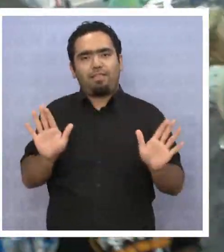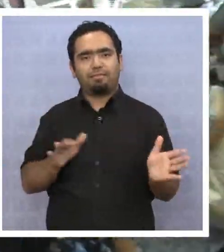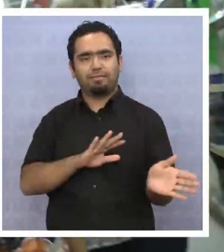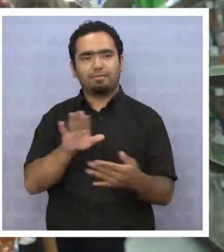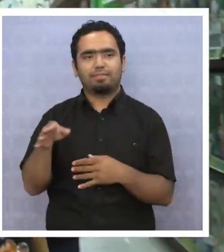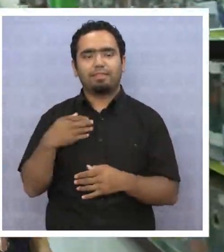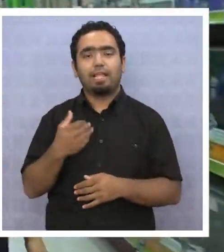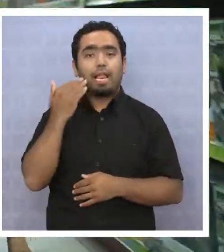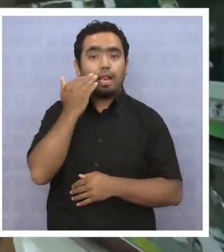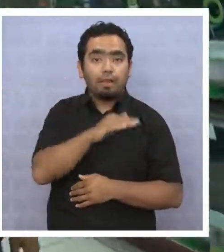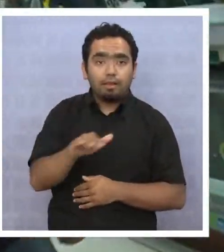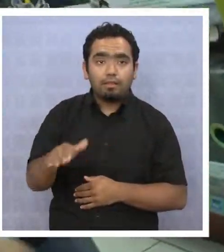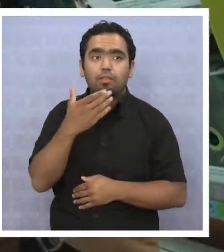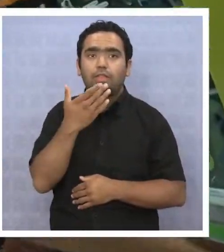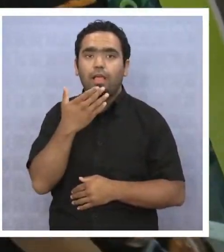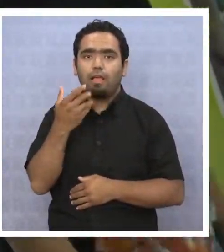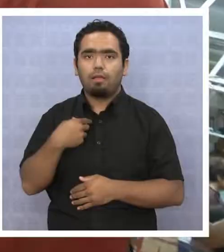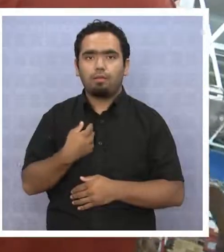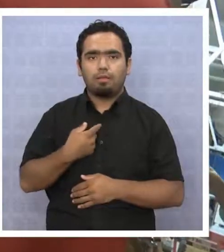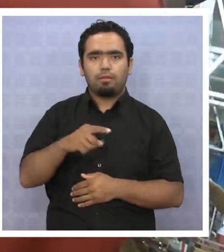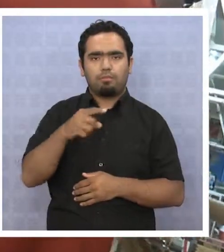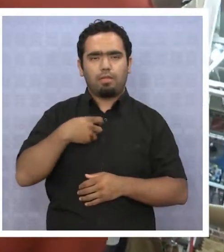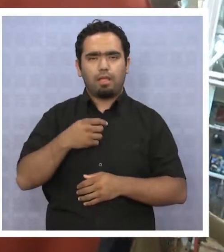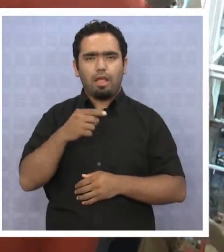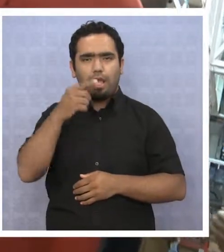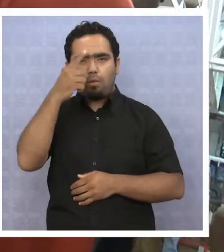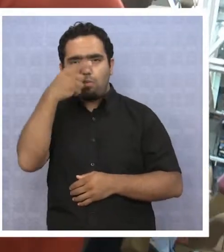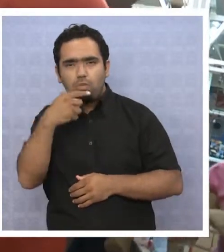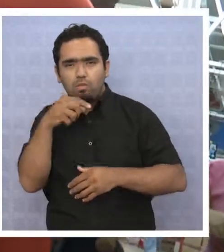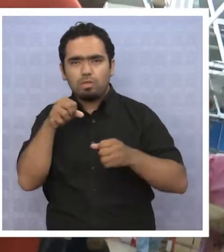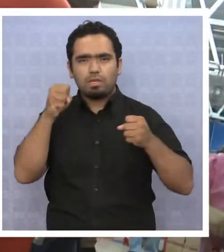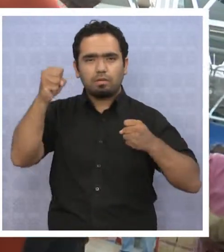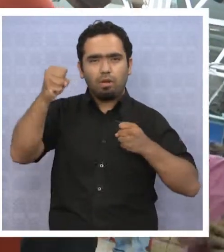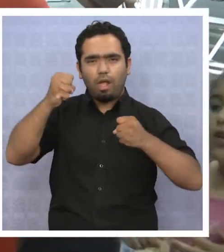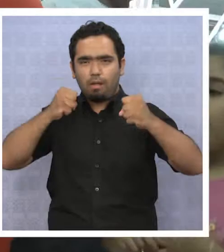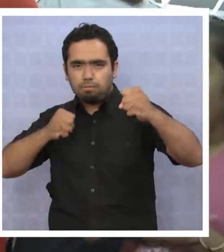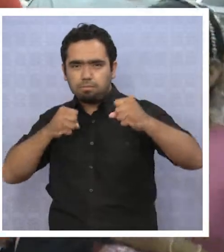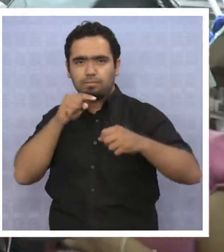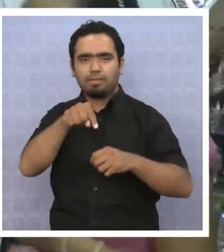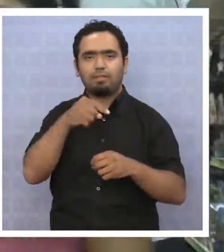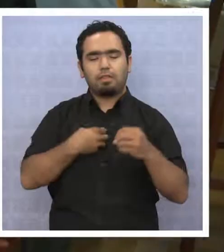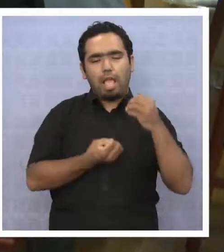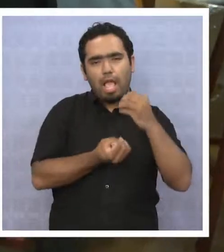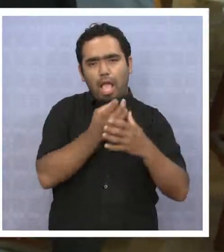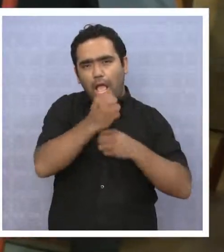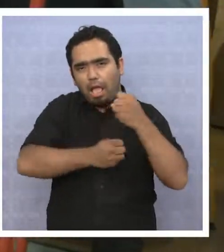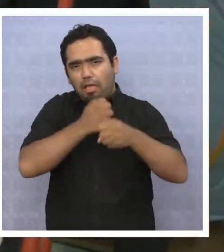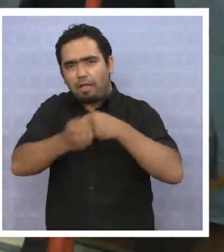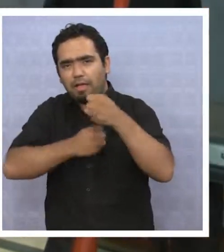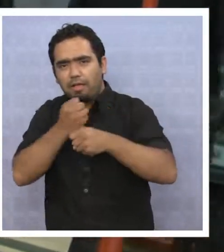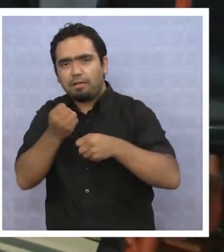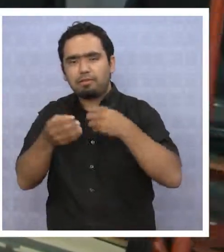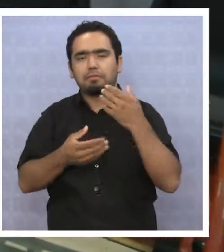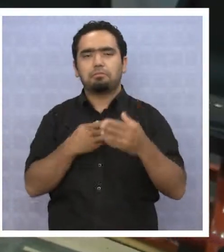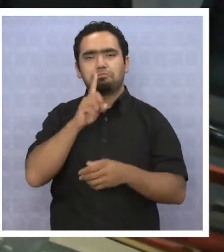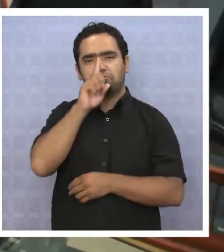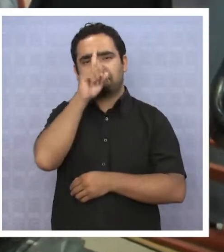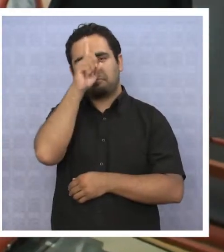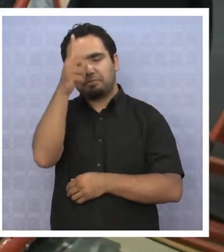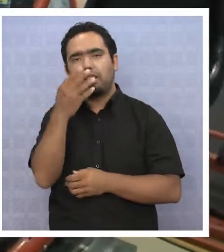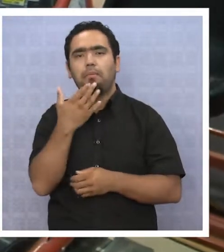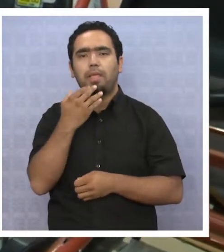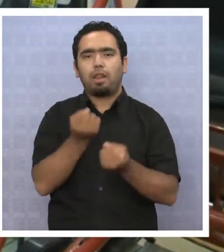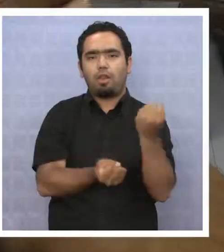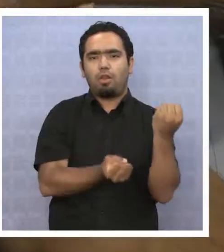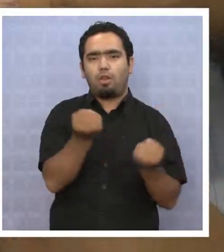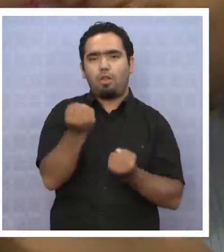Para los niños están los muñecos Max Steel, que con los años no pasan de moda. Además de los skate, roller y colección de autitos.